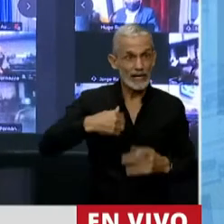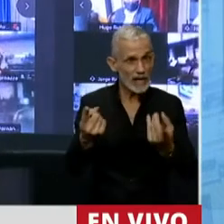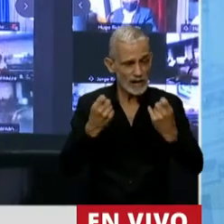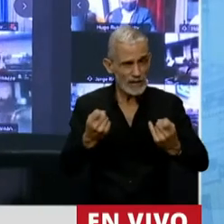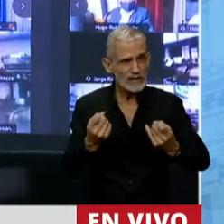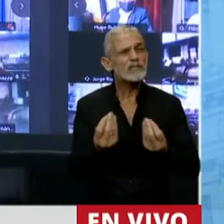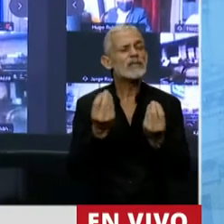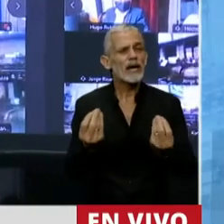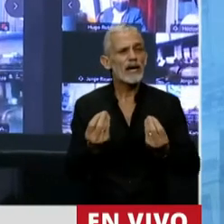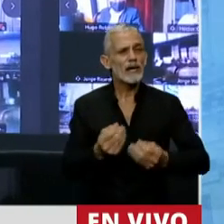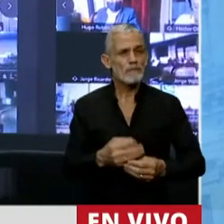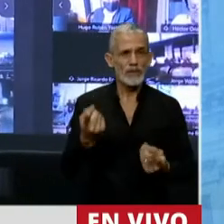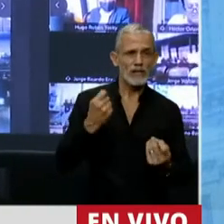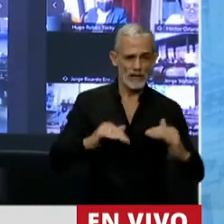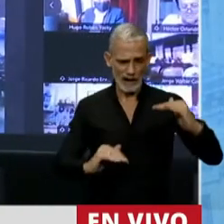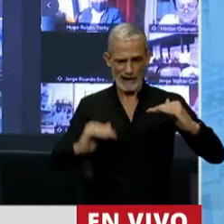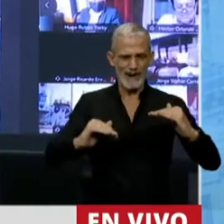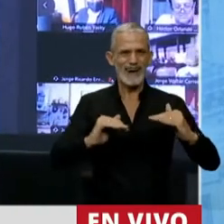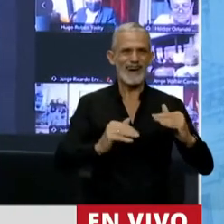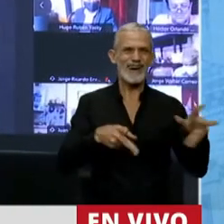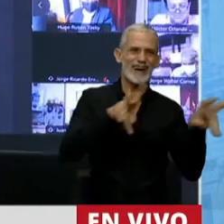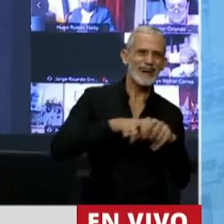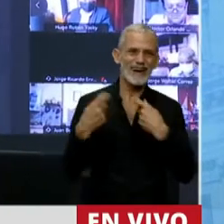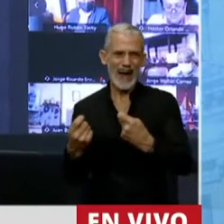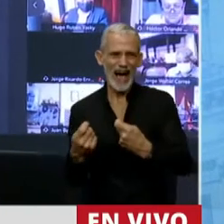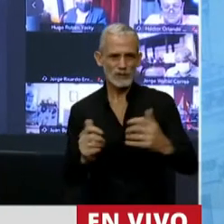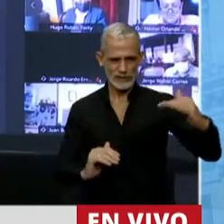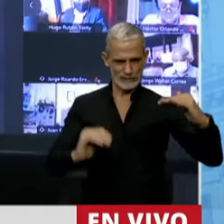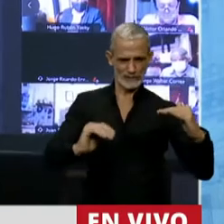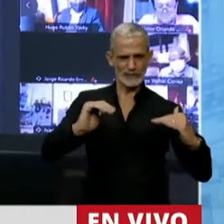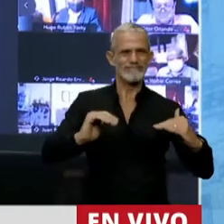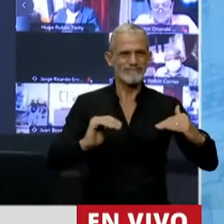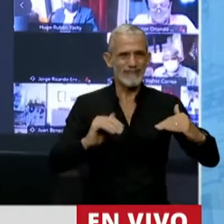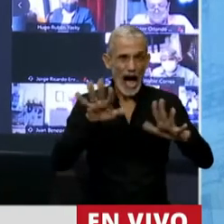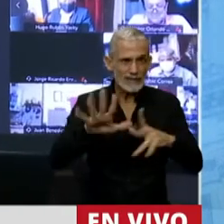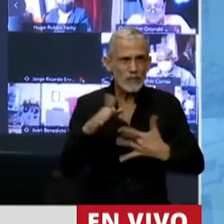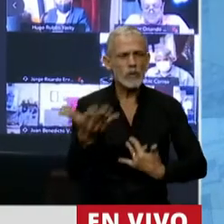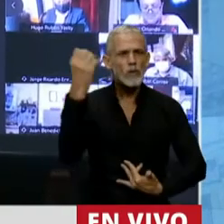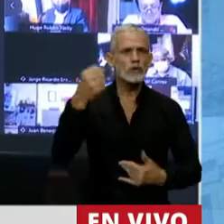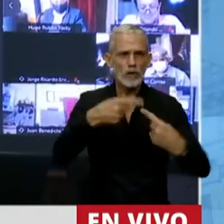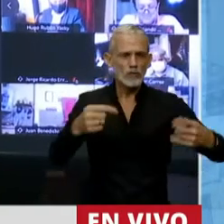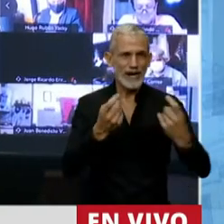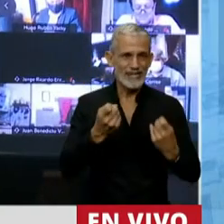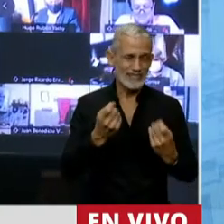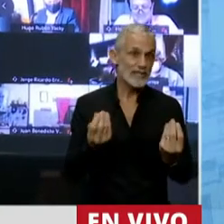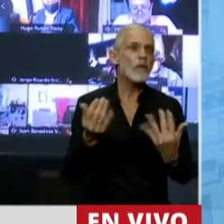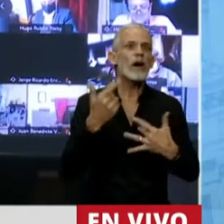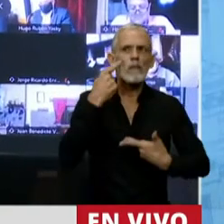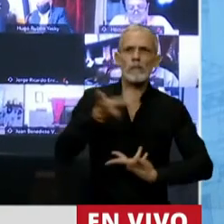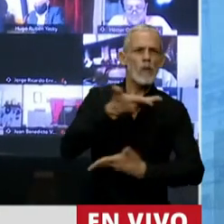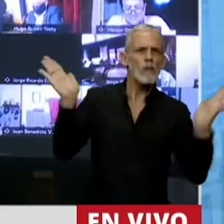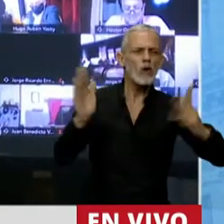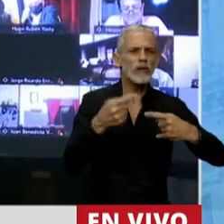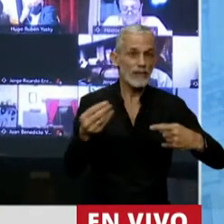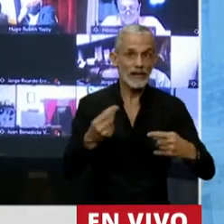equilibrar las cuentas, no vamos a poder conseguir lo que necesitamos, que es poder mostrar